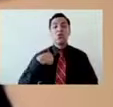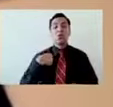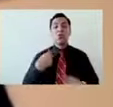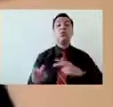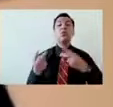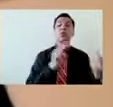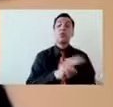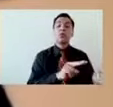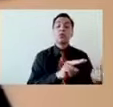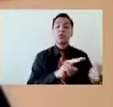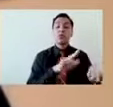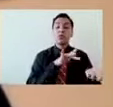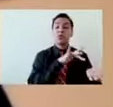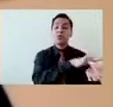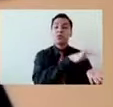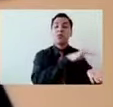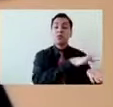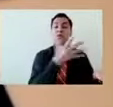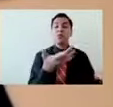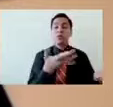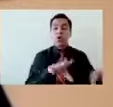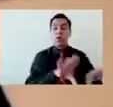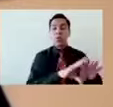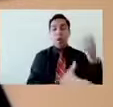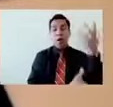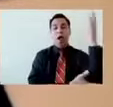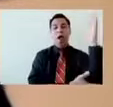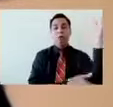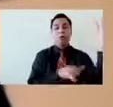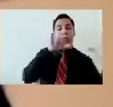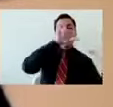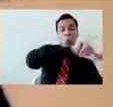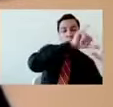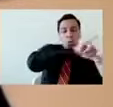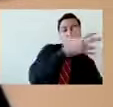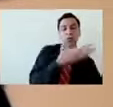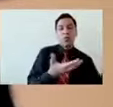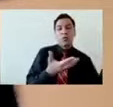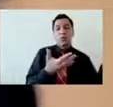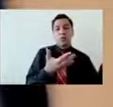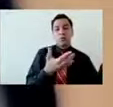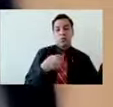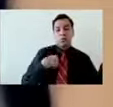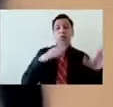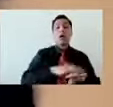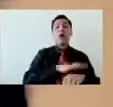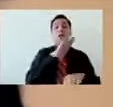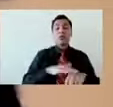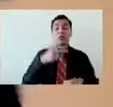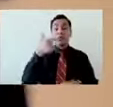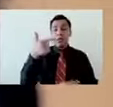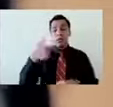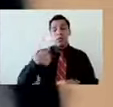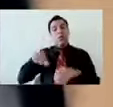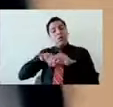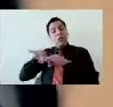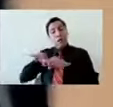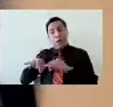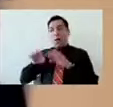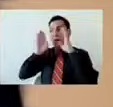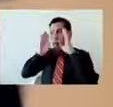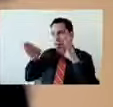ese, para cultivar ese árbol de familia? Ah, pues, a lo mejor como un 7 porque, pues, tengo mucho trabajo, no les hablo a mis